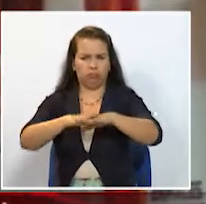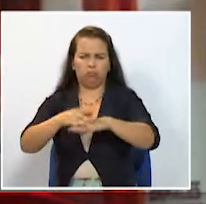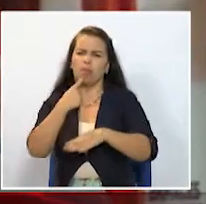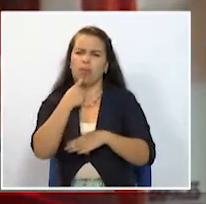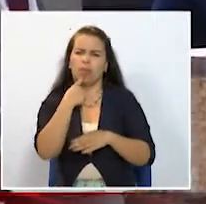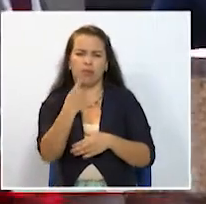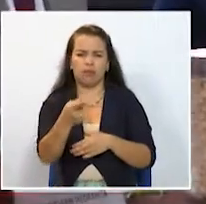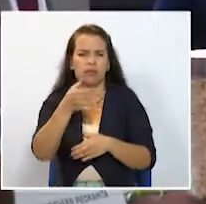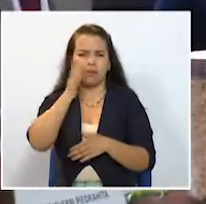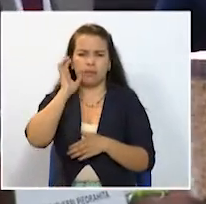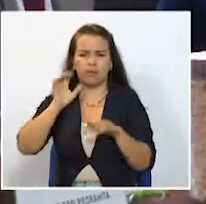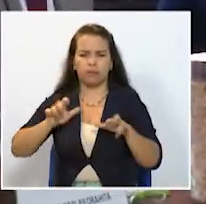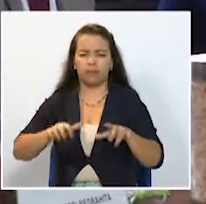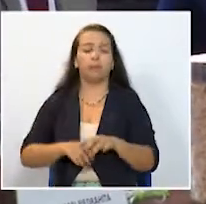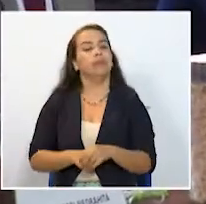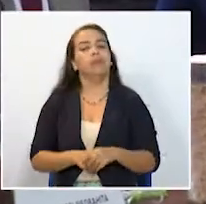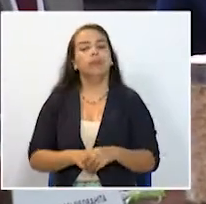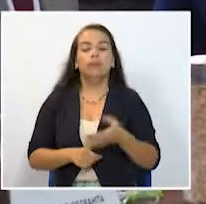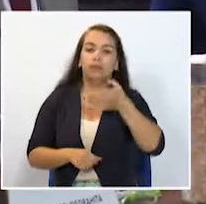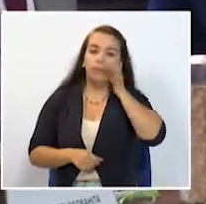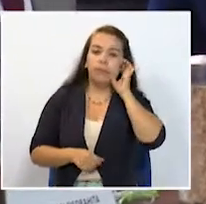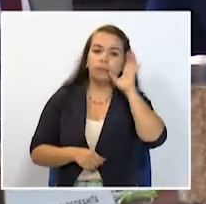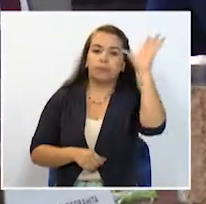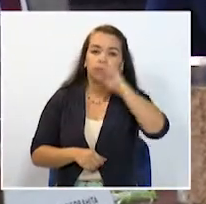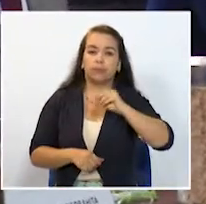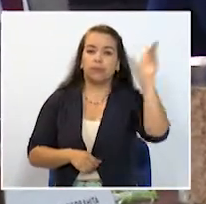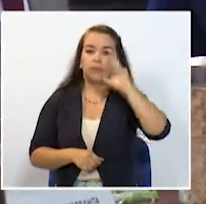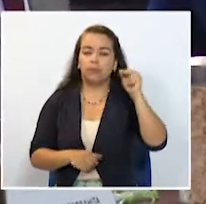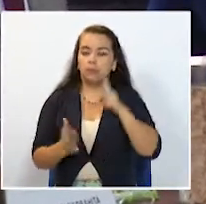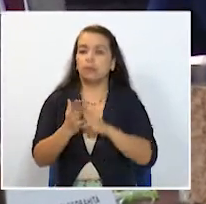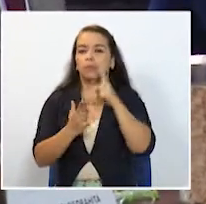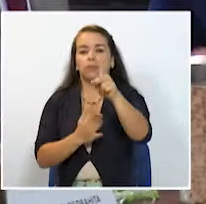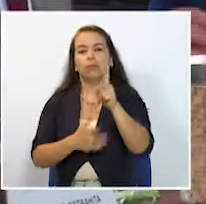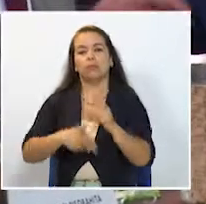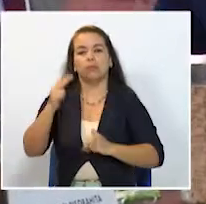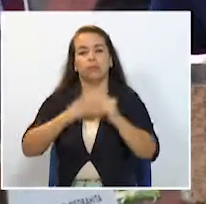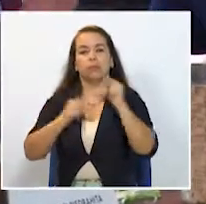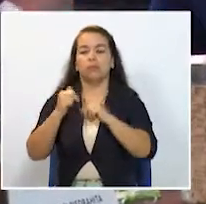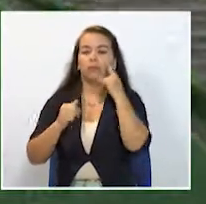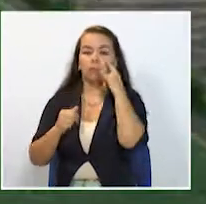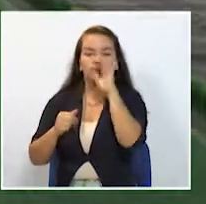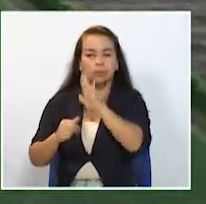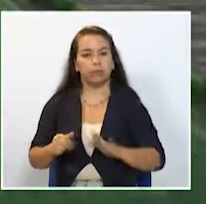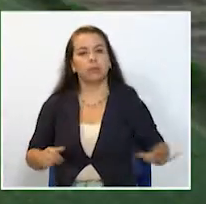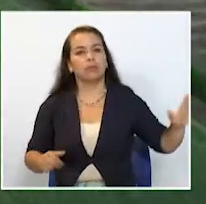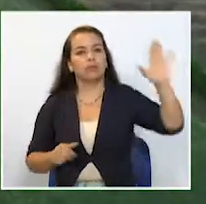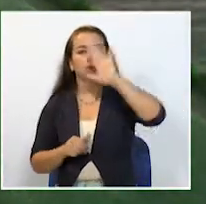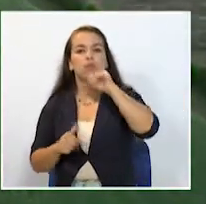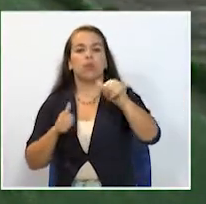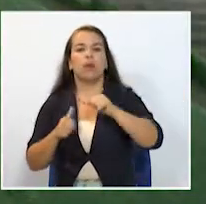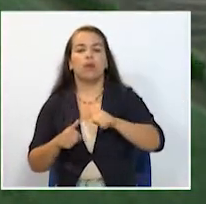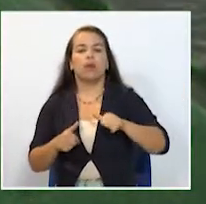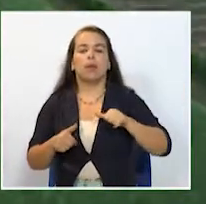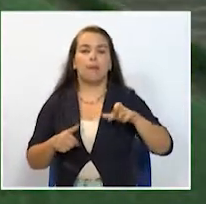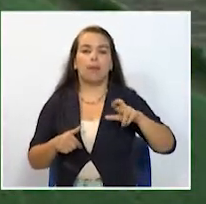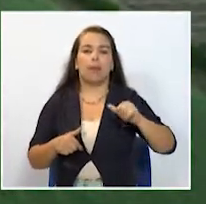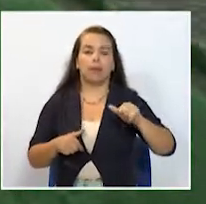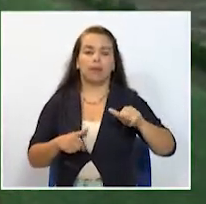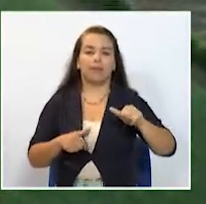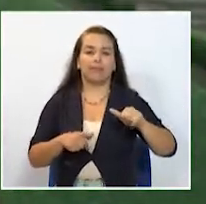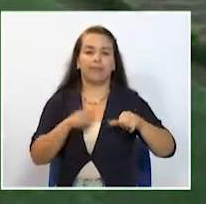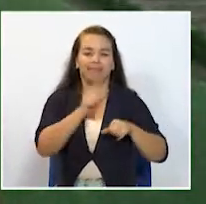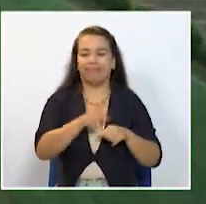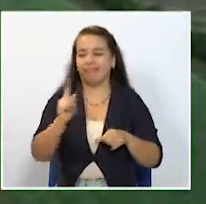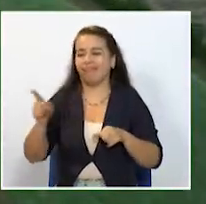departamento de Caldas. Entre Caldas, Quindío y Rizalda hay un proyecto de infraestructura de interés nacional que es la vía La Paila, Armenia, Pereina, Manizales,